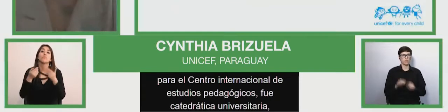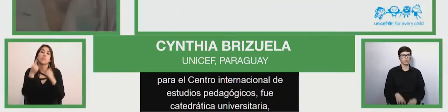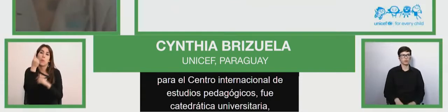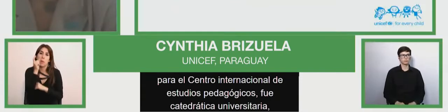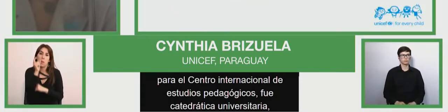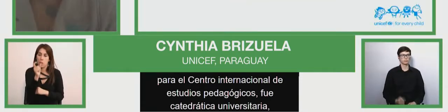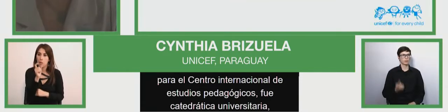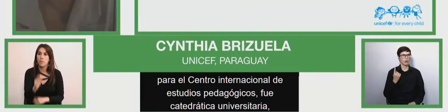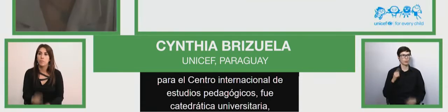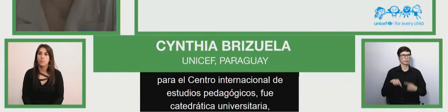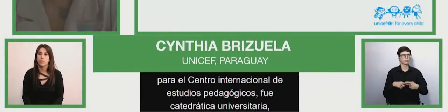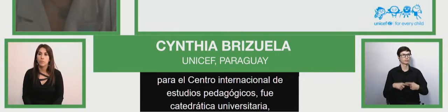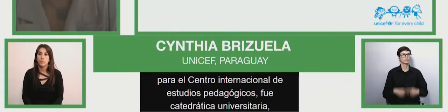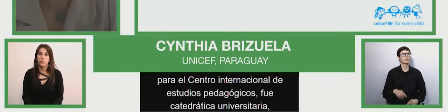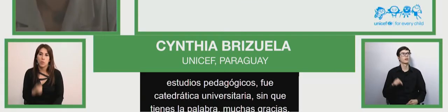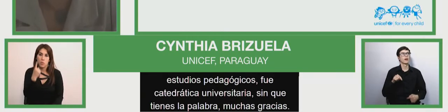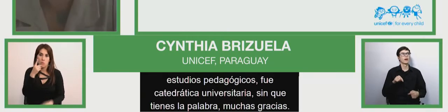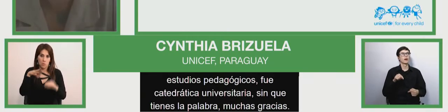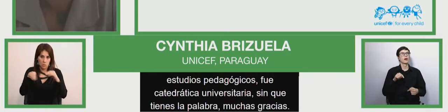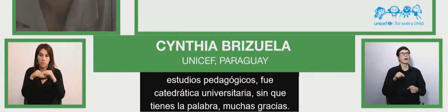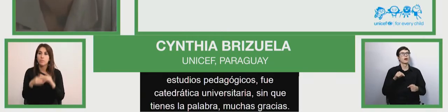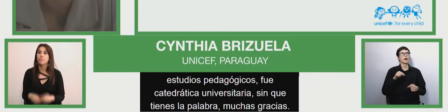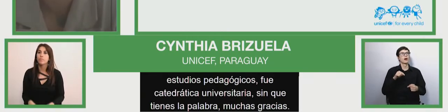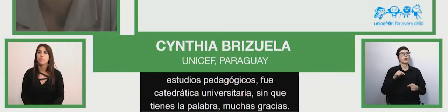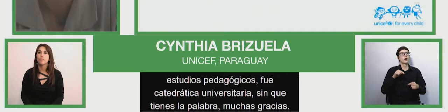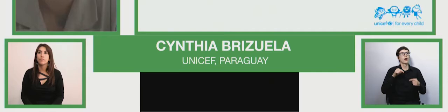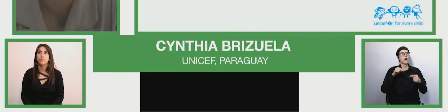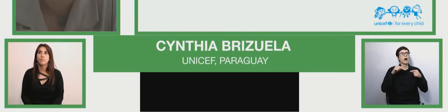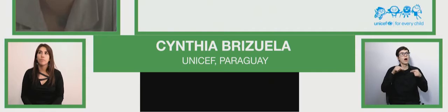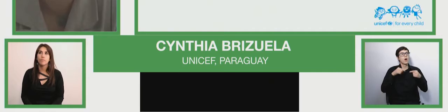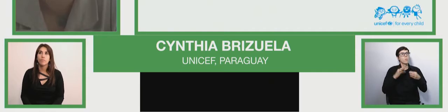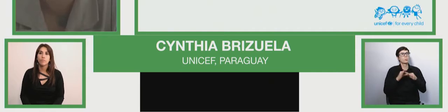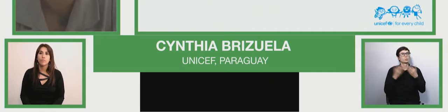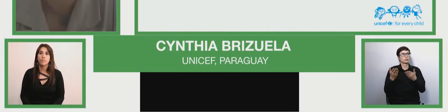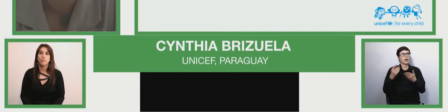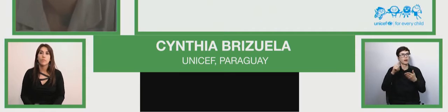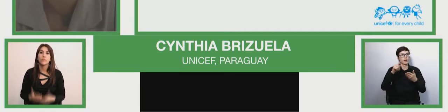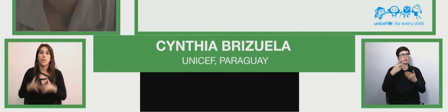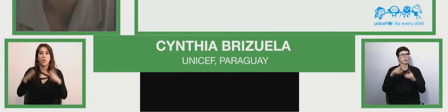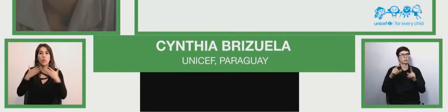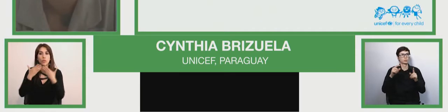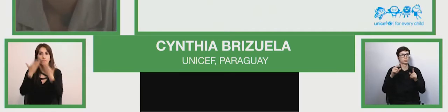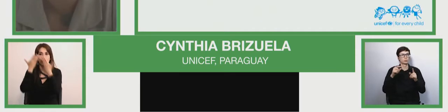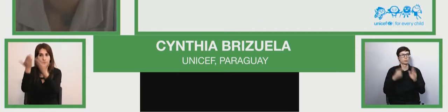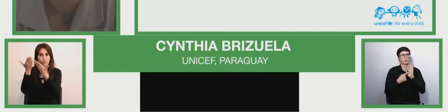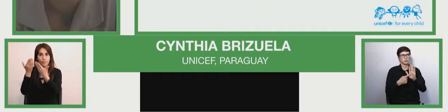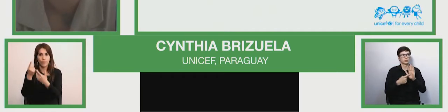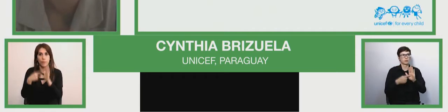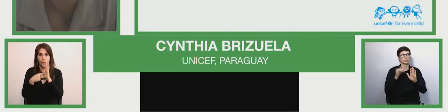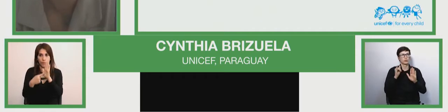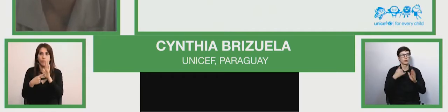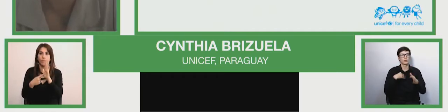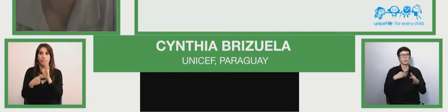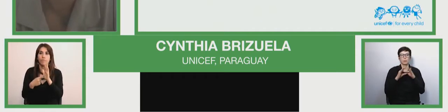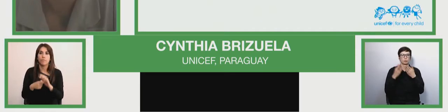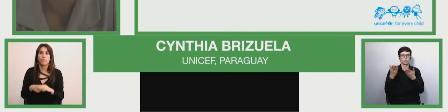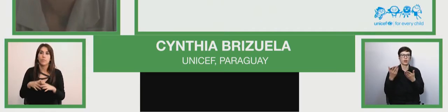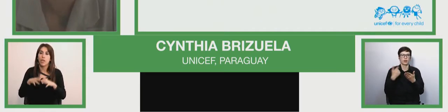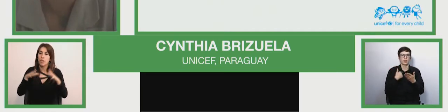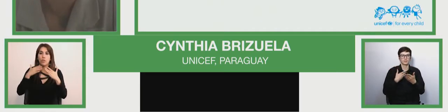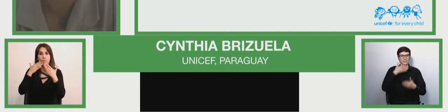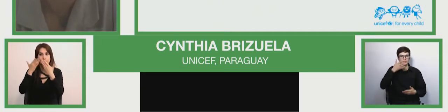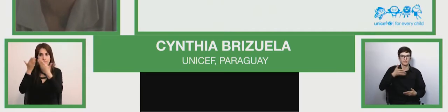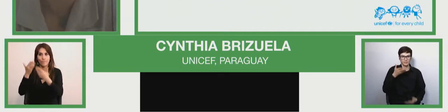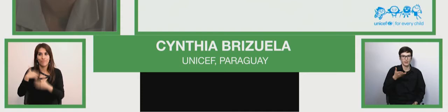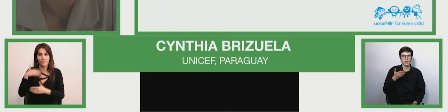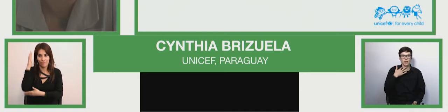Muy buenas tardes. Muchas gracias por esa presentación, pero sobre todo muchas gracias por el espacio y este espacio